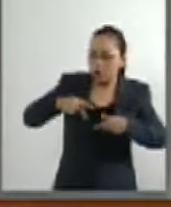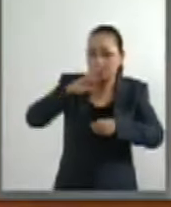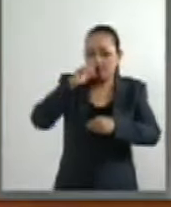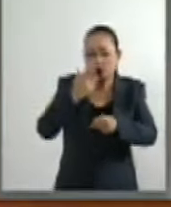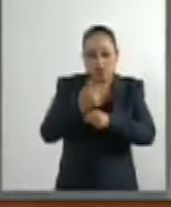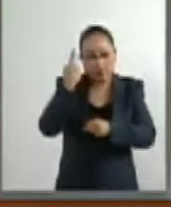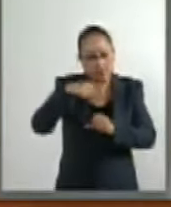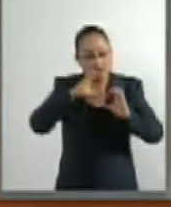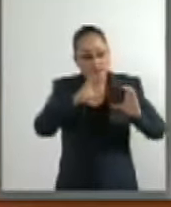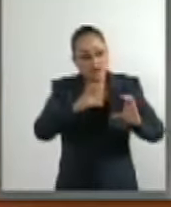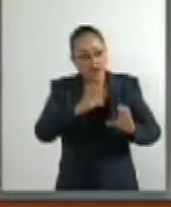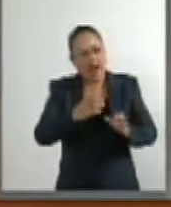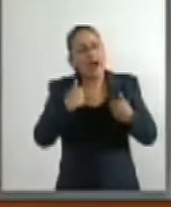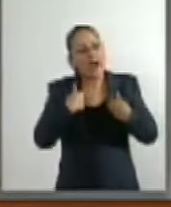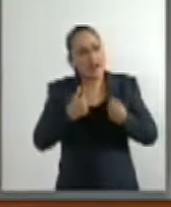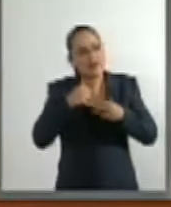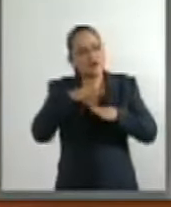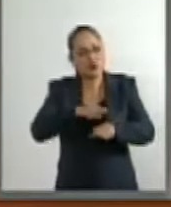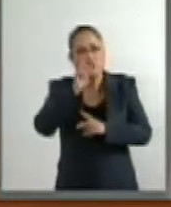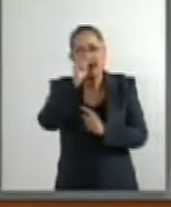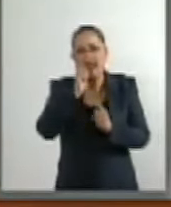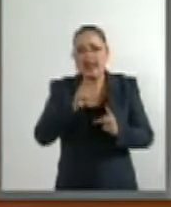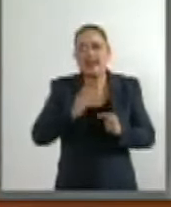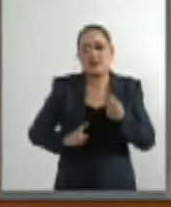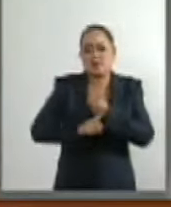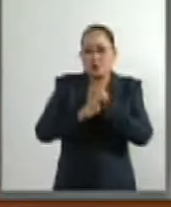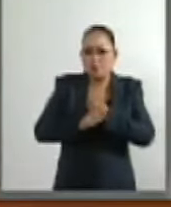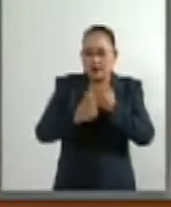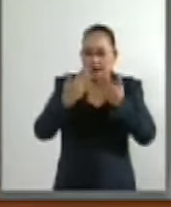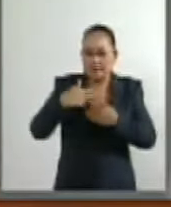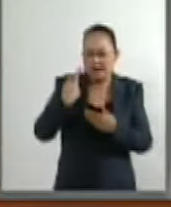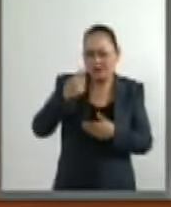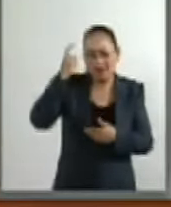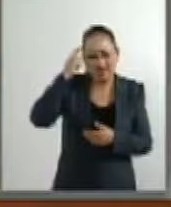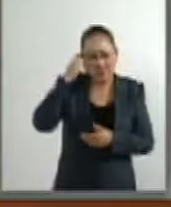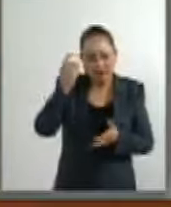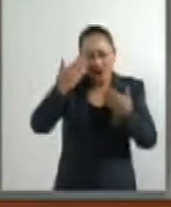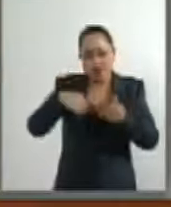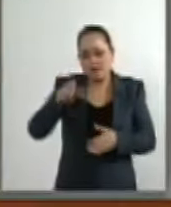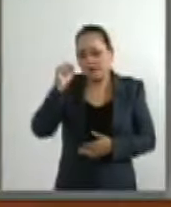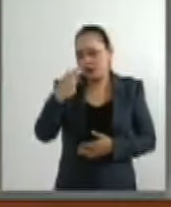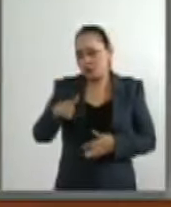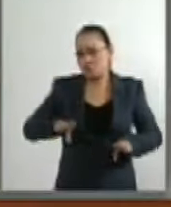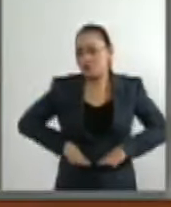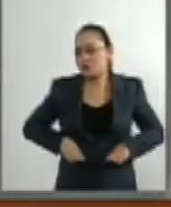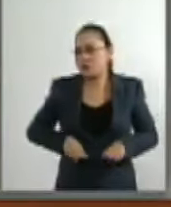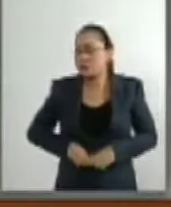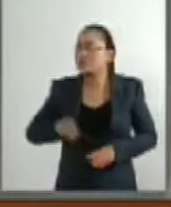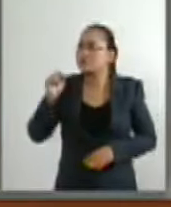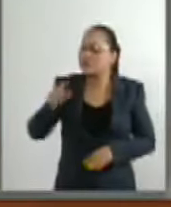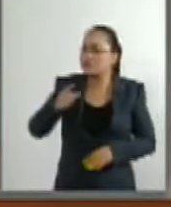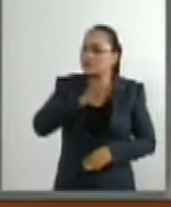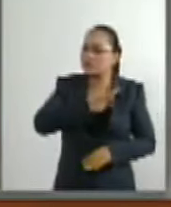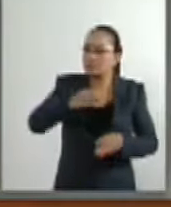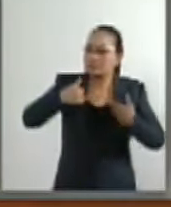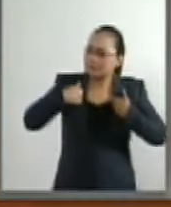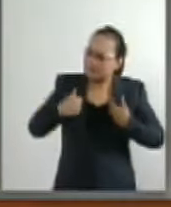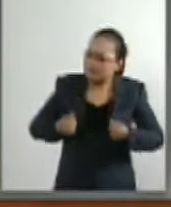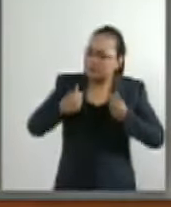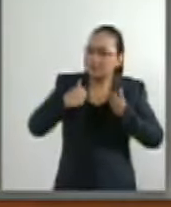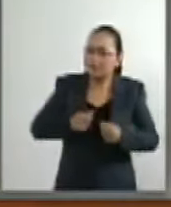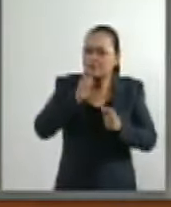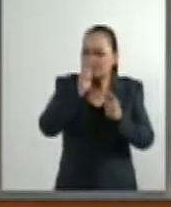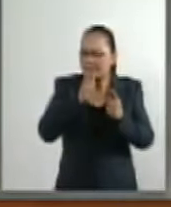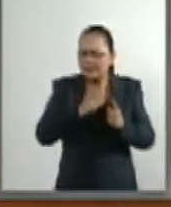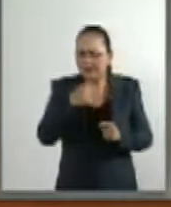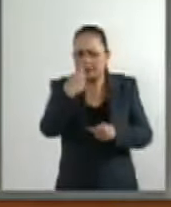trastornos mentales y del comportamiento, de tal forma que sean capaces de comprenderlos, que